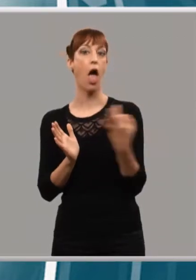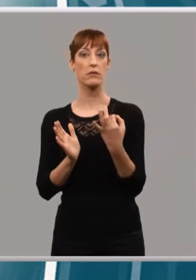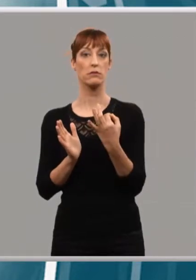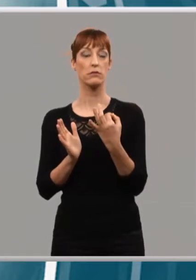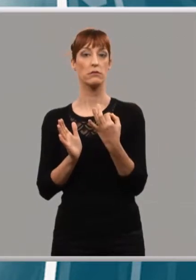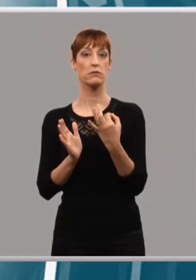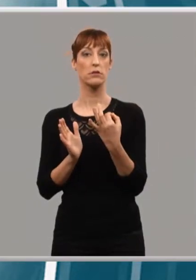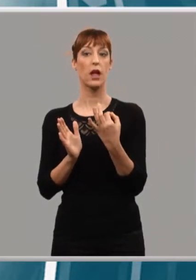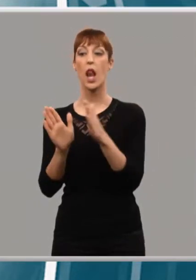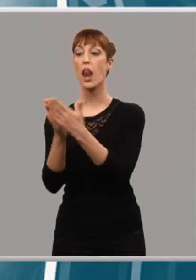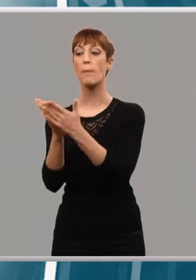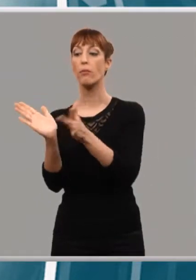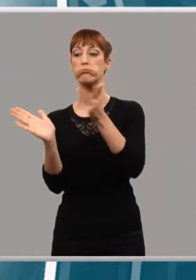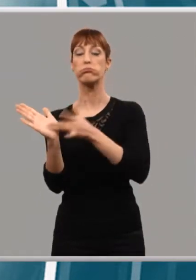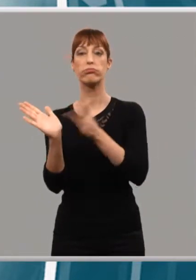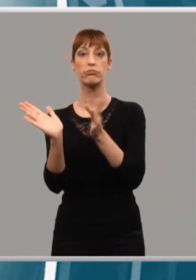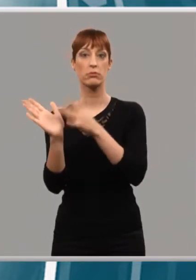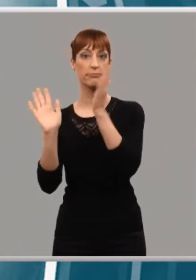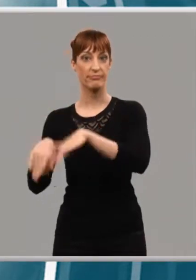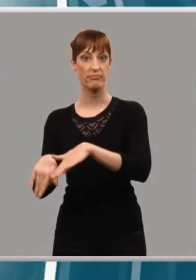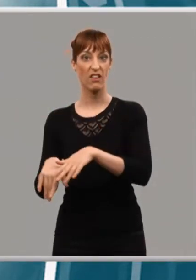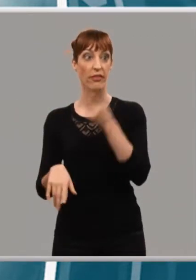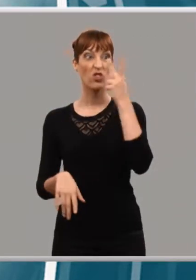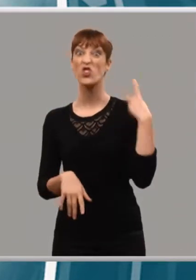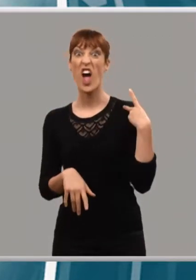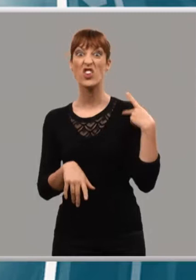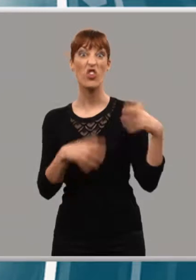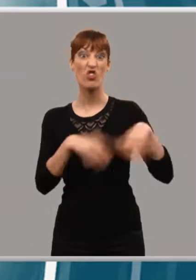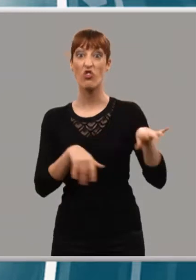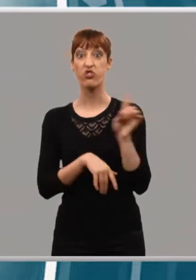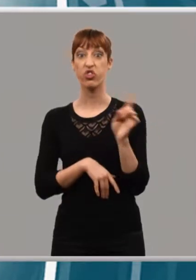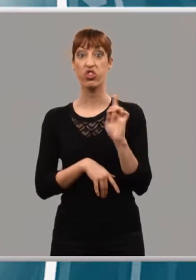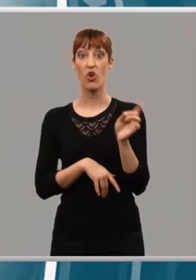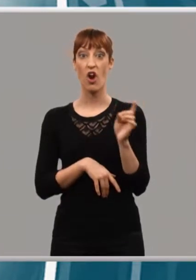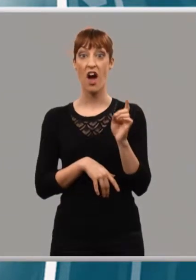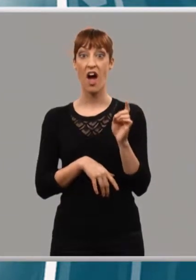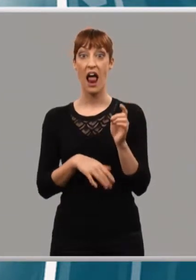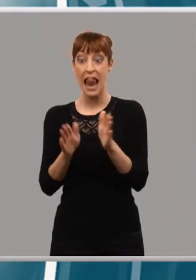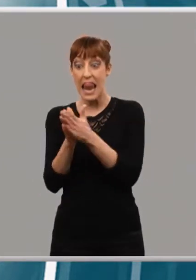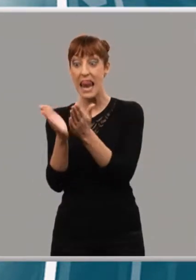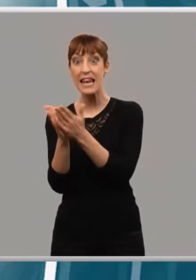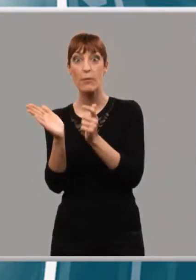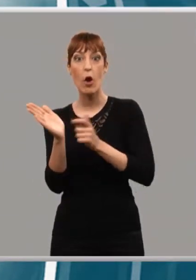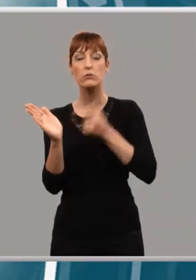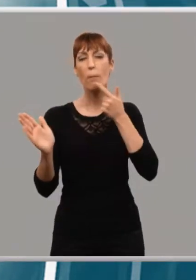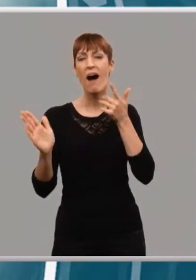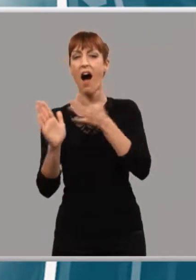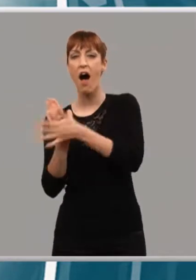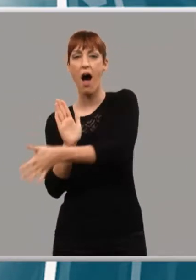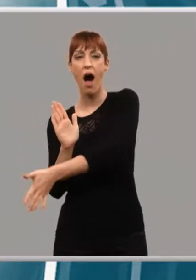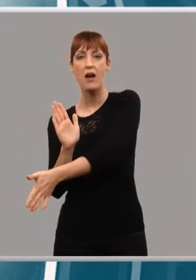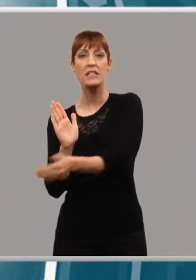Y hace dos años que no funciona. Es el poder de los libros, que no mueren nunca. Basta con abrirlos para